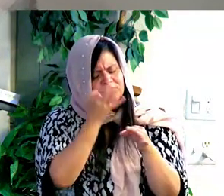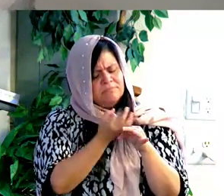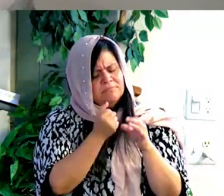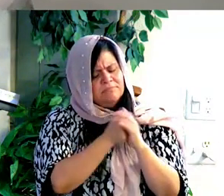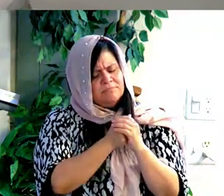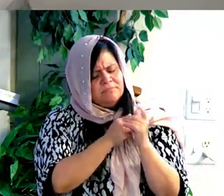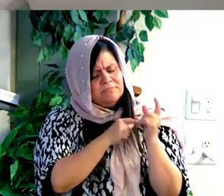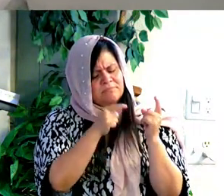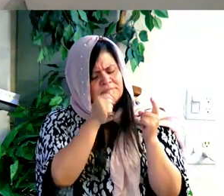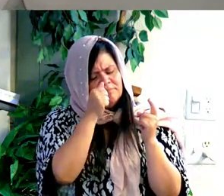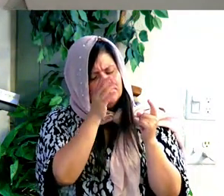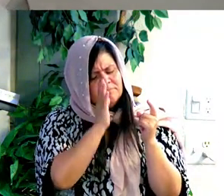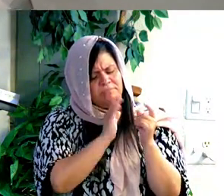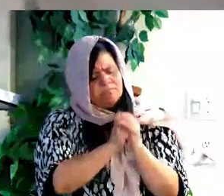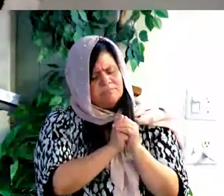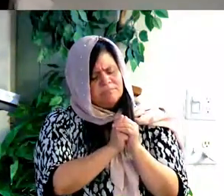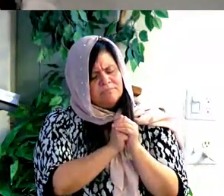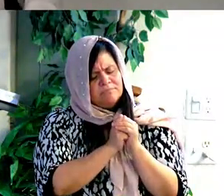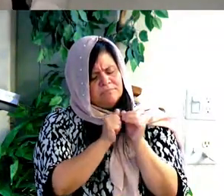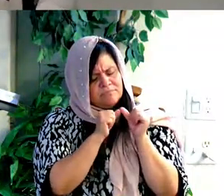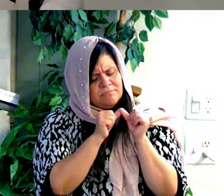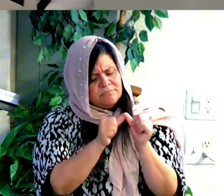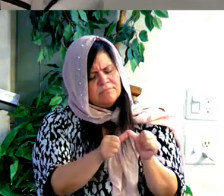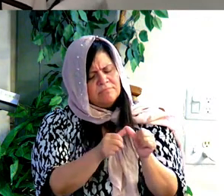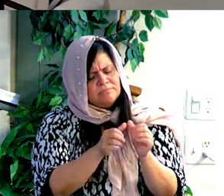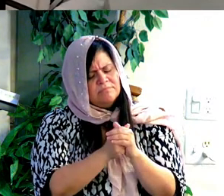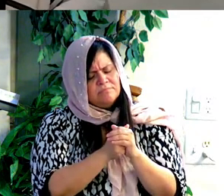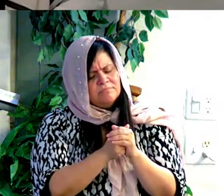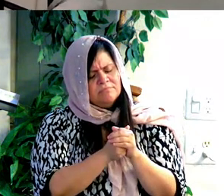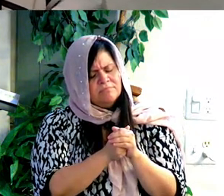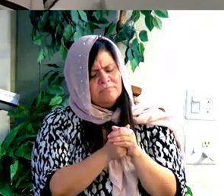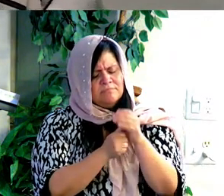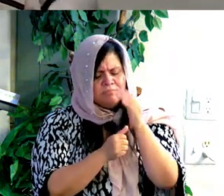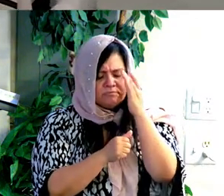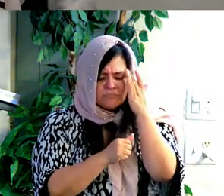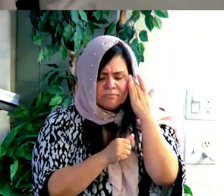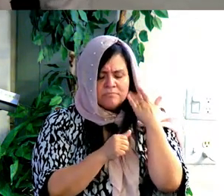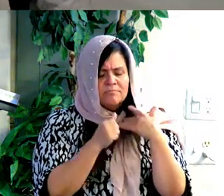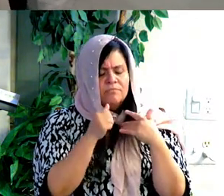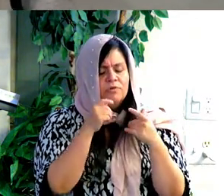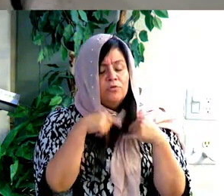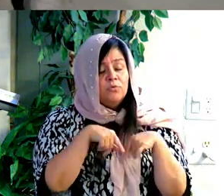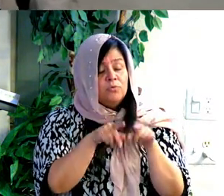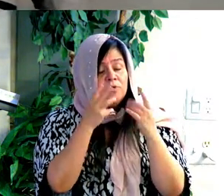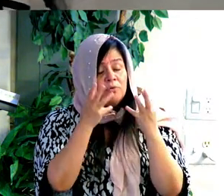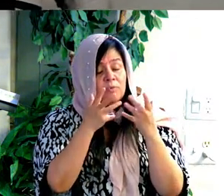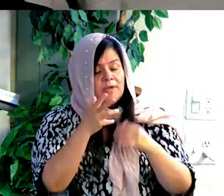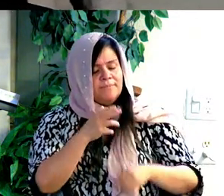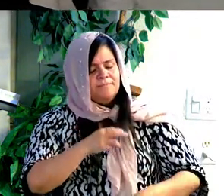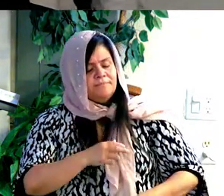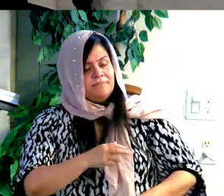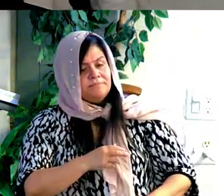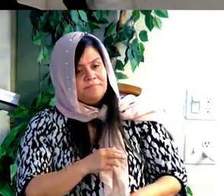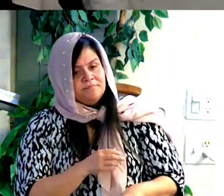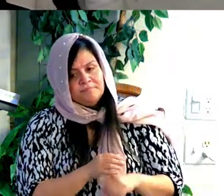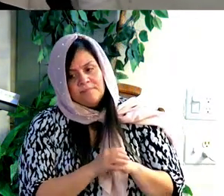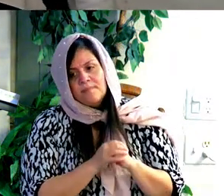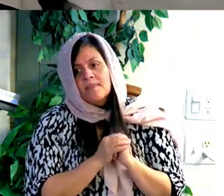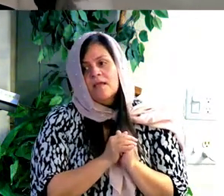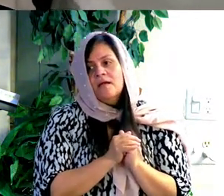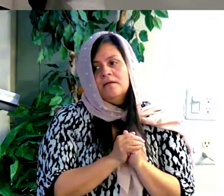darnos fuerza, Señor, en este tiempo de espera que te estamos esperando tu venida, tu regreso.